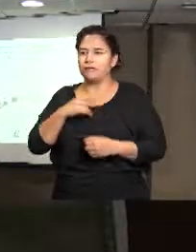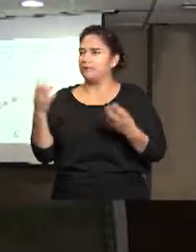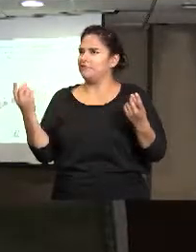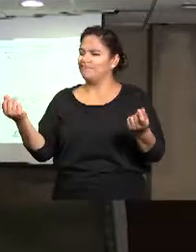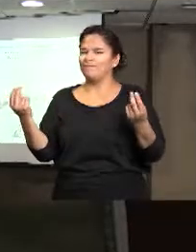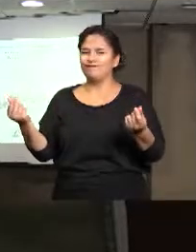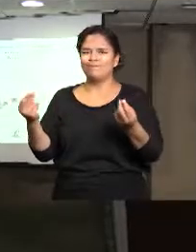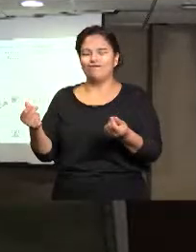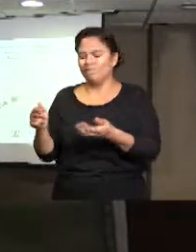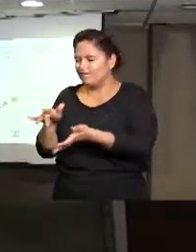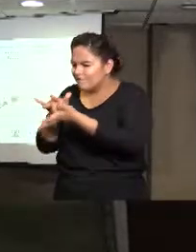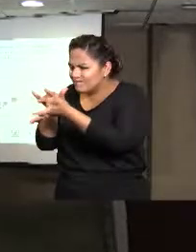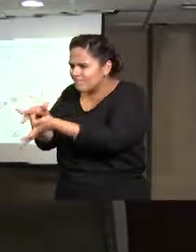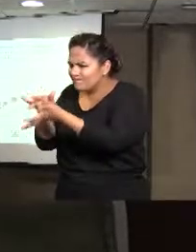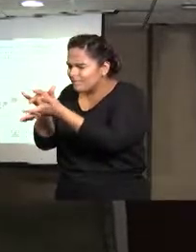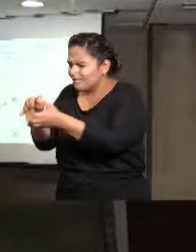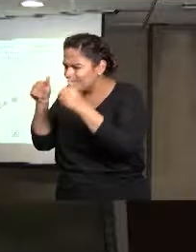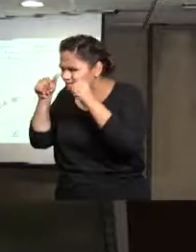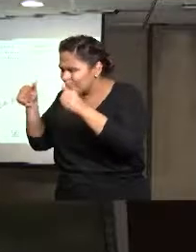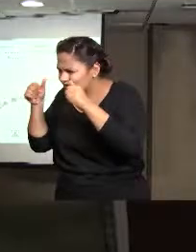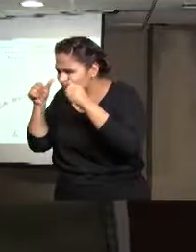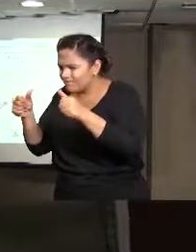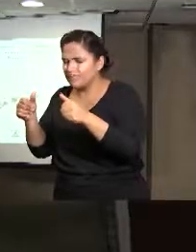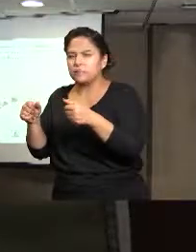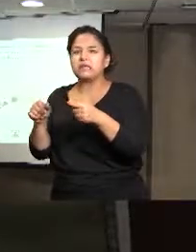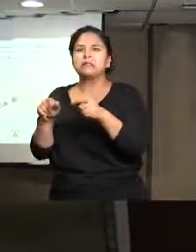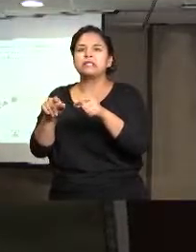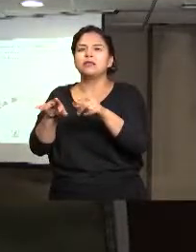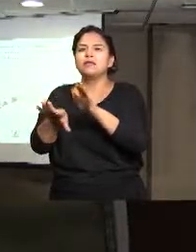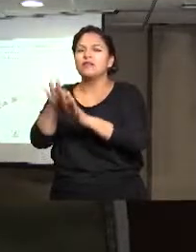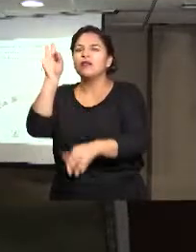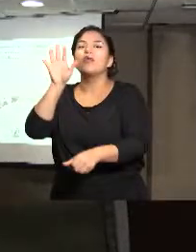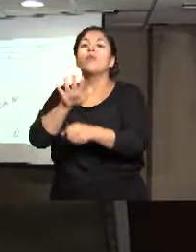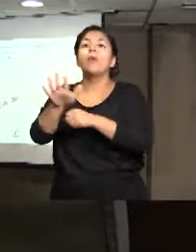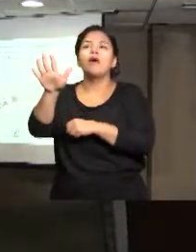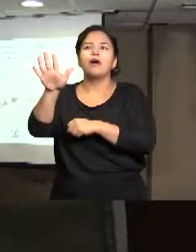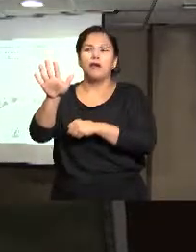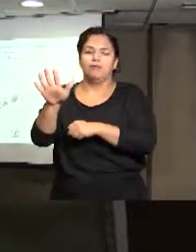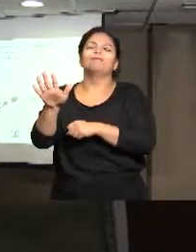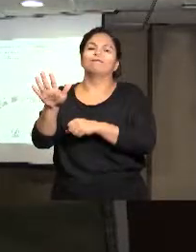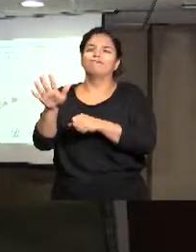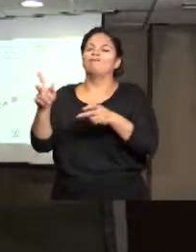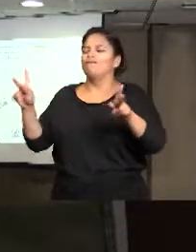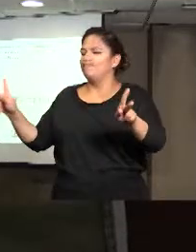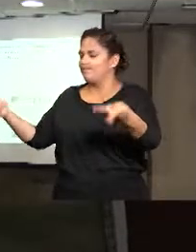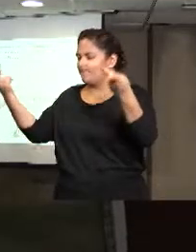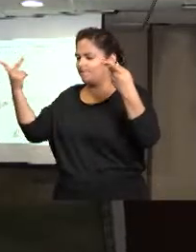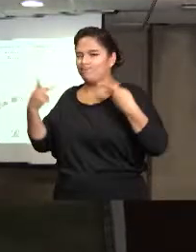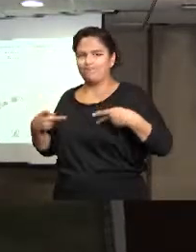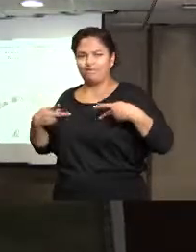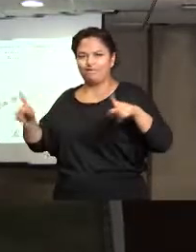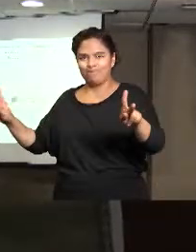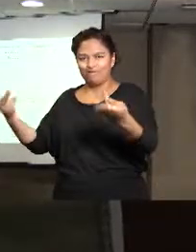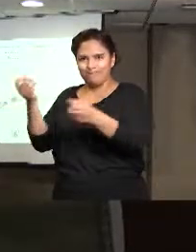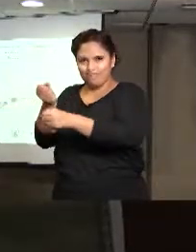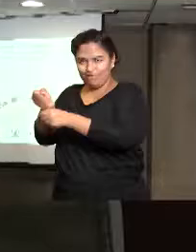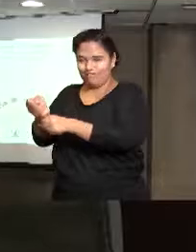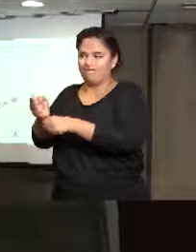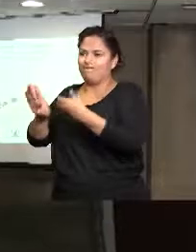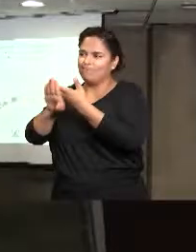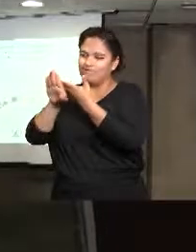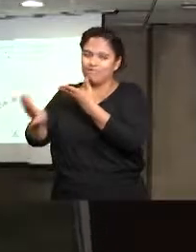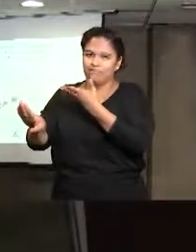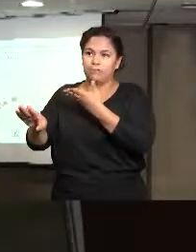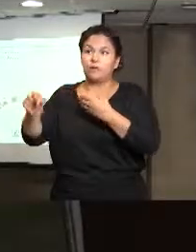permanente y decidida es precisamente el de la prevención a la trata de personas. Quiero decirles que nuestra lucha sindical en la prevención de